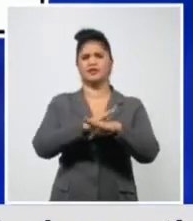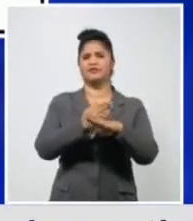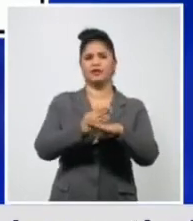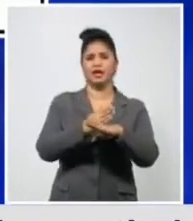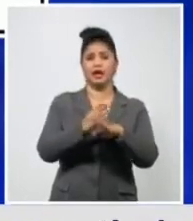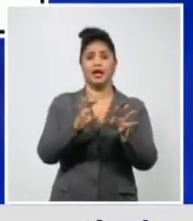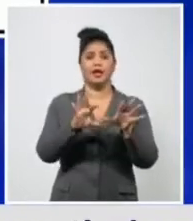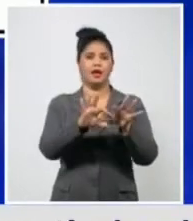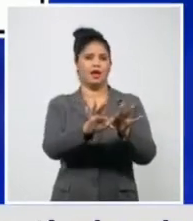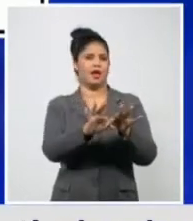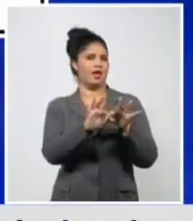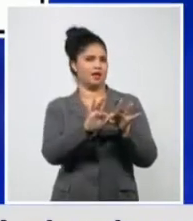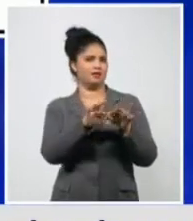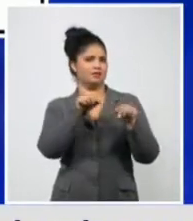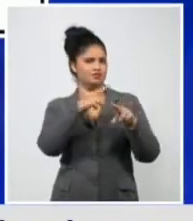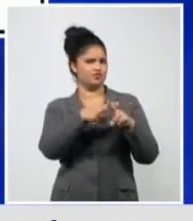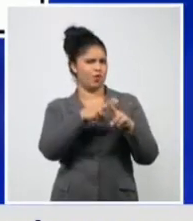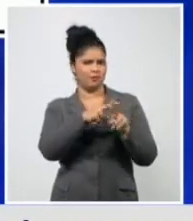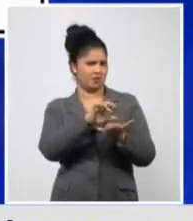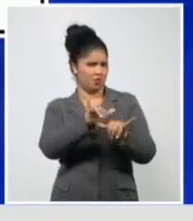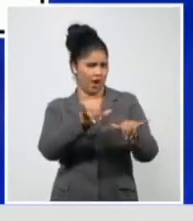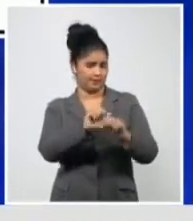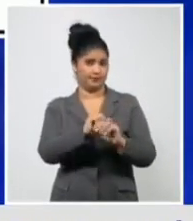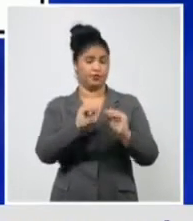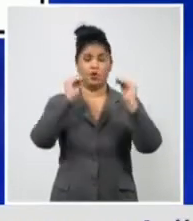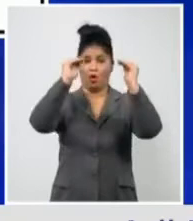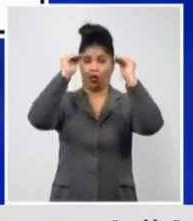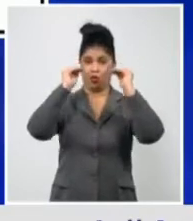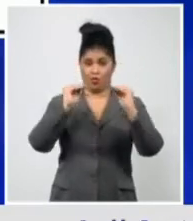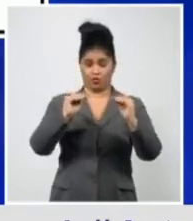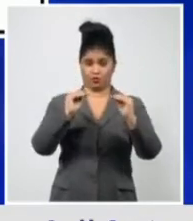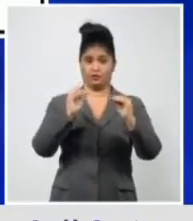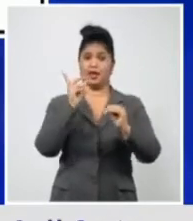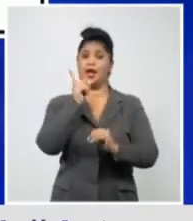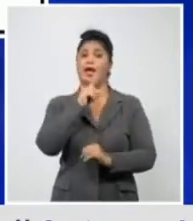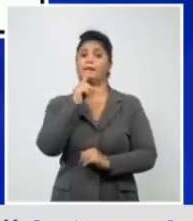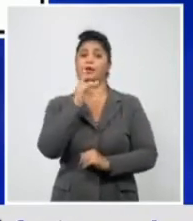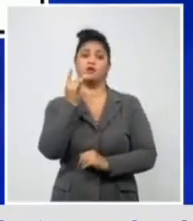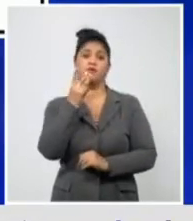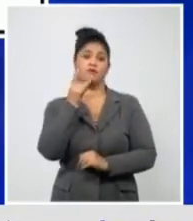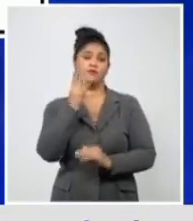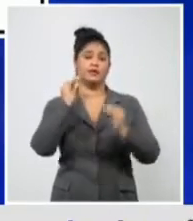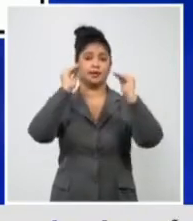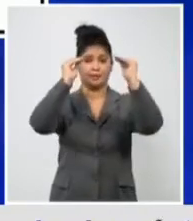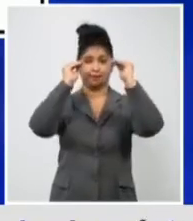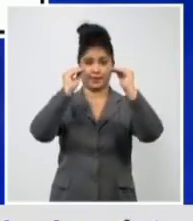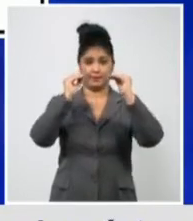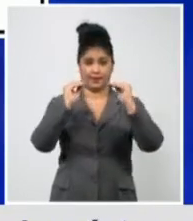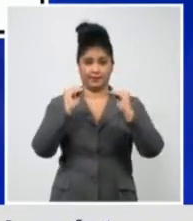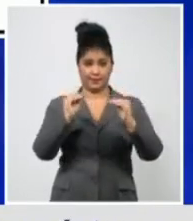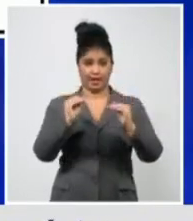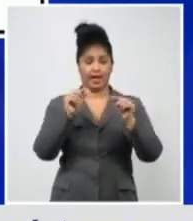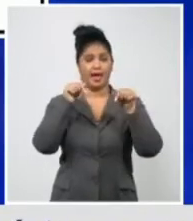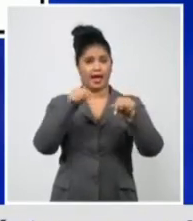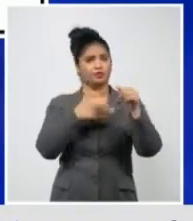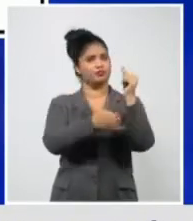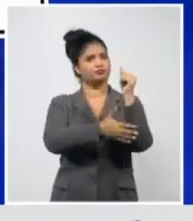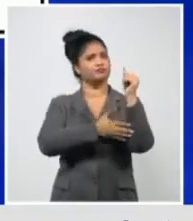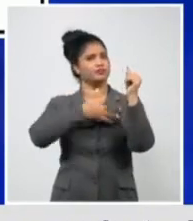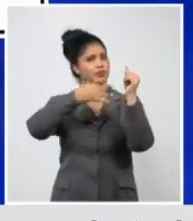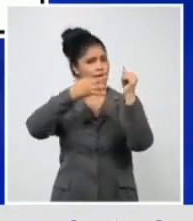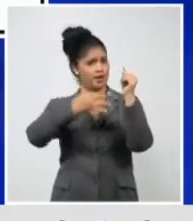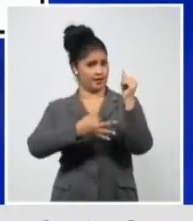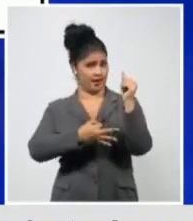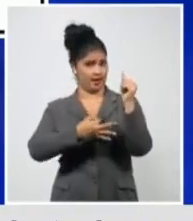y en los tonos amarillos y verdes están las variantes genéticas originales, decir, lo que apareció en